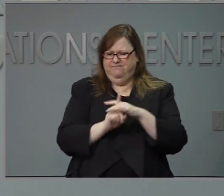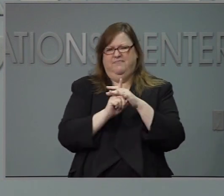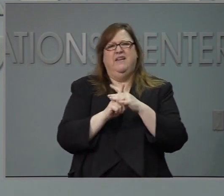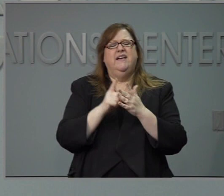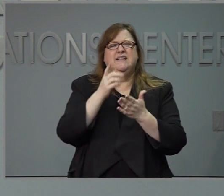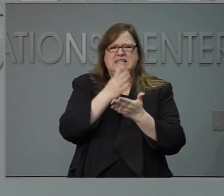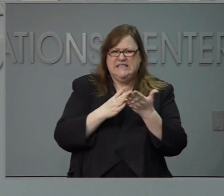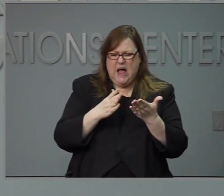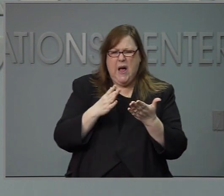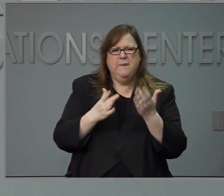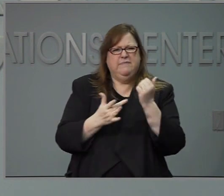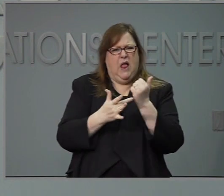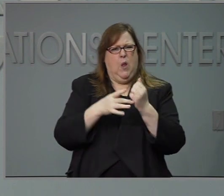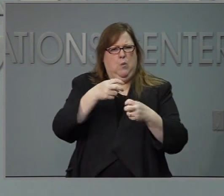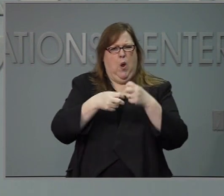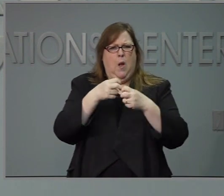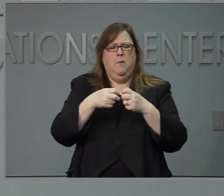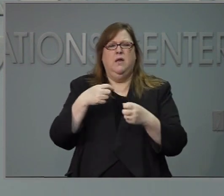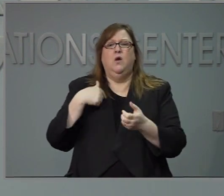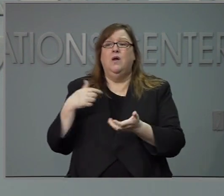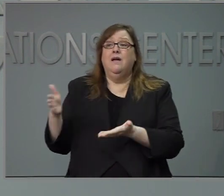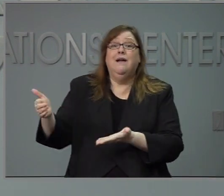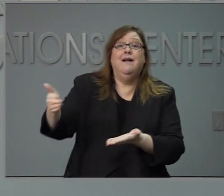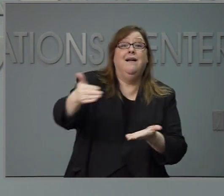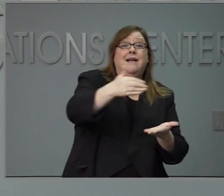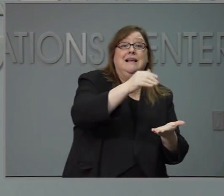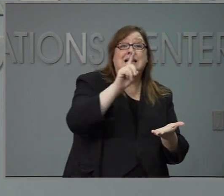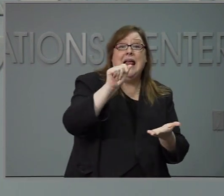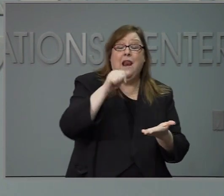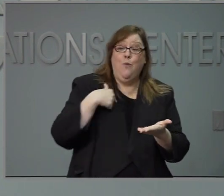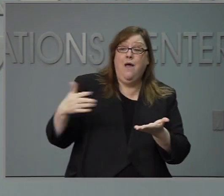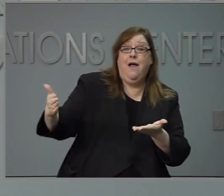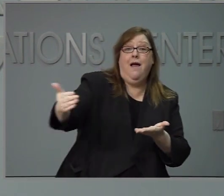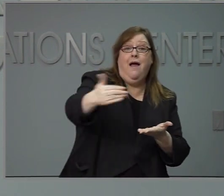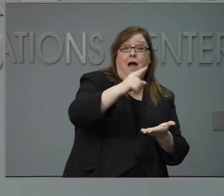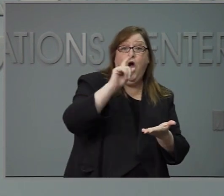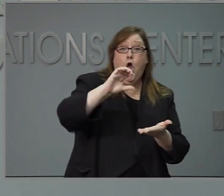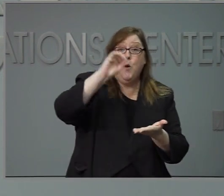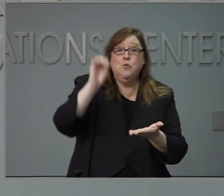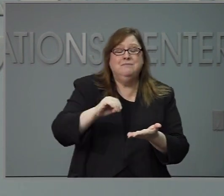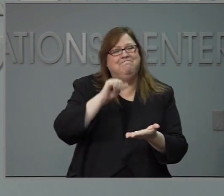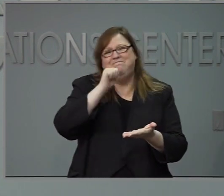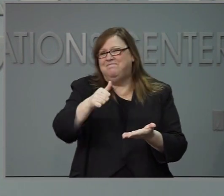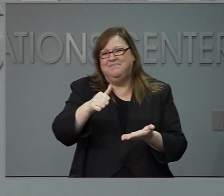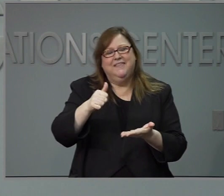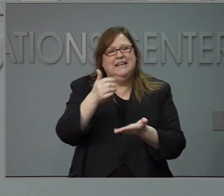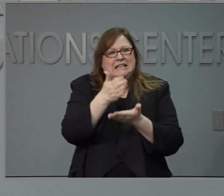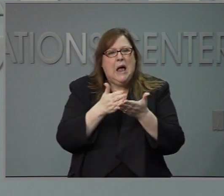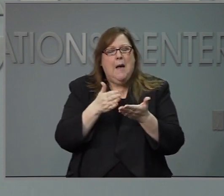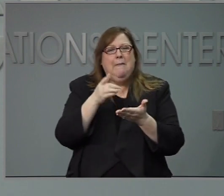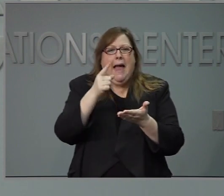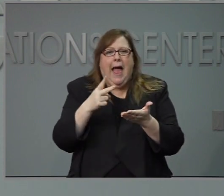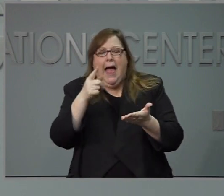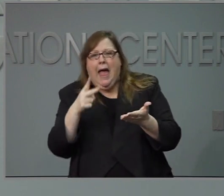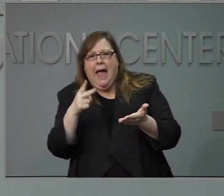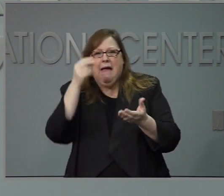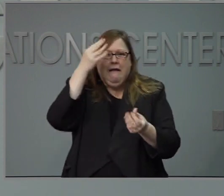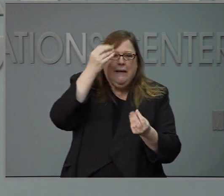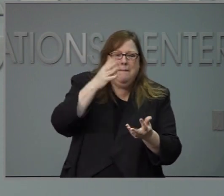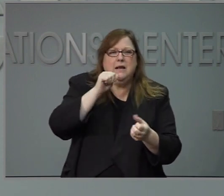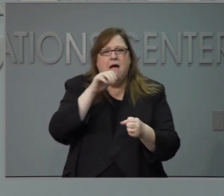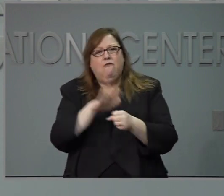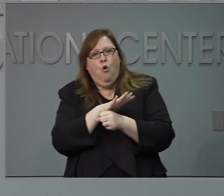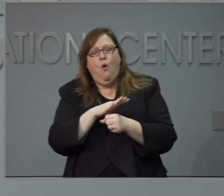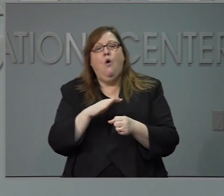para poder recibir datos y recibimos archivos y dicen no completos y no les va a decir todo lo